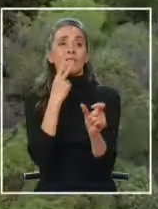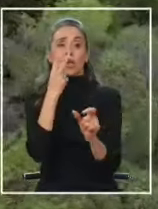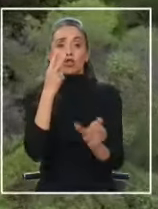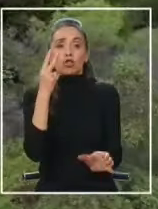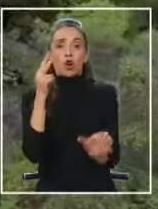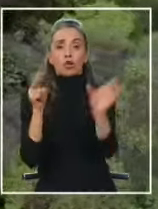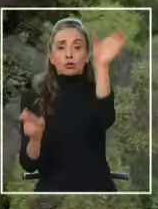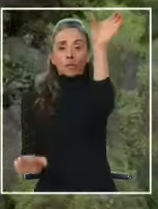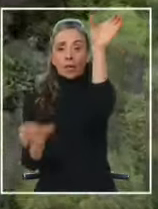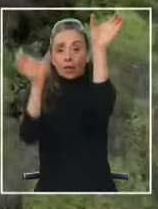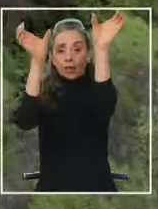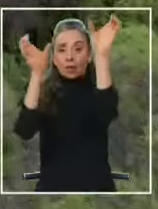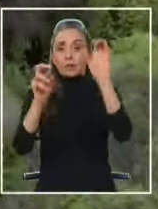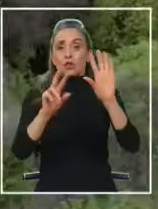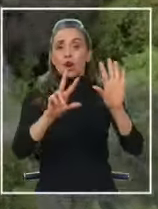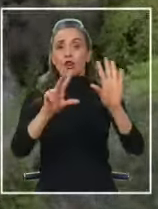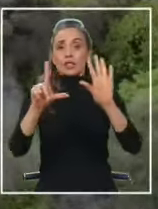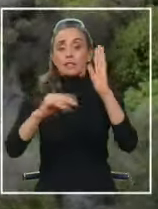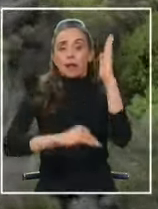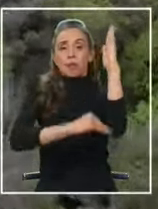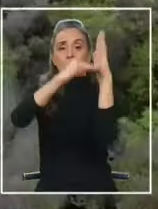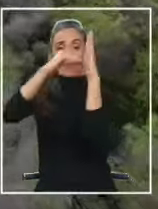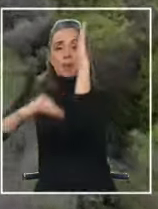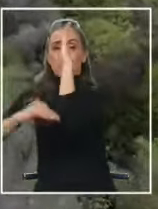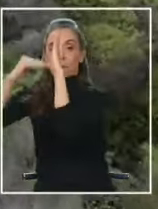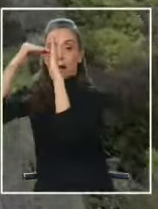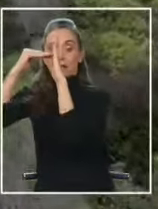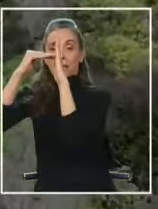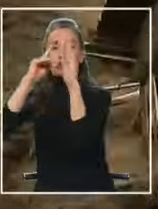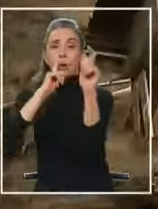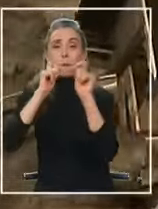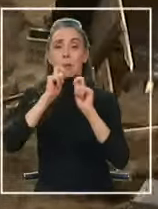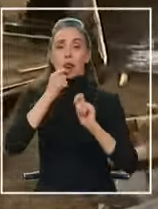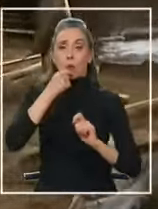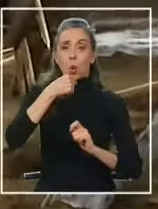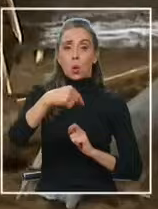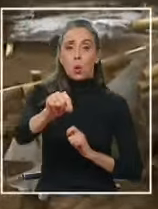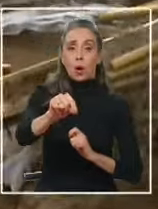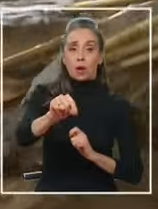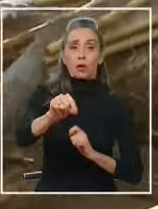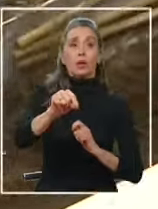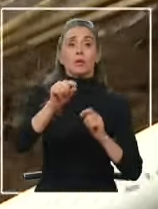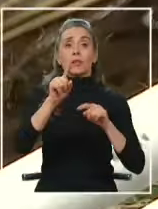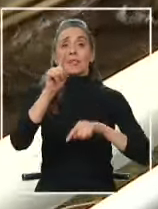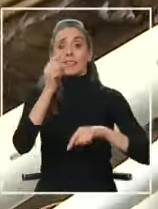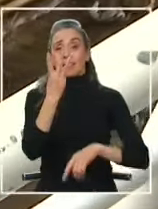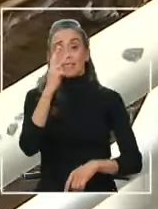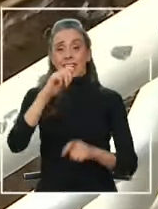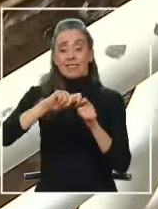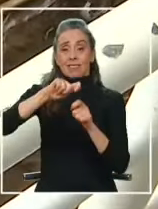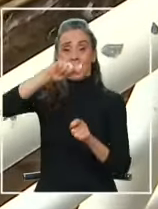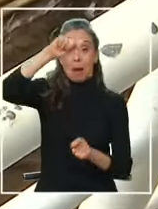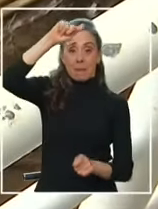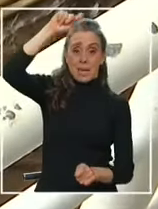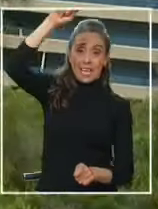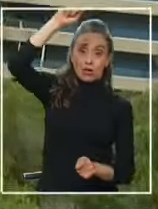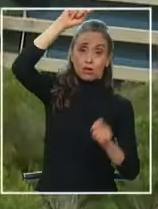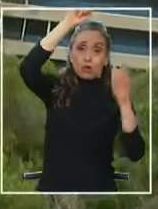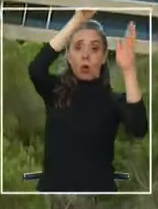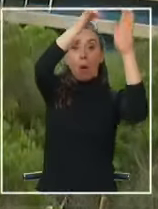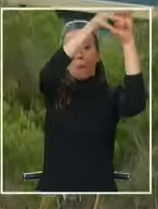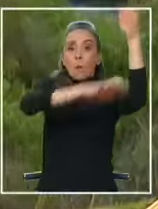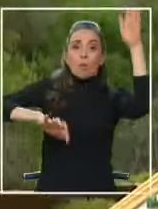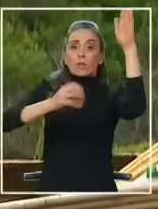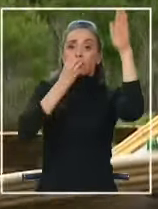dos torres, 87 departamentos con una amenaza latente. Un socavón de 30 metros de profundidad